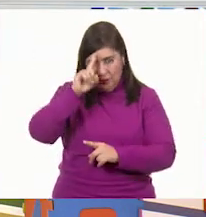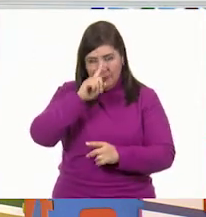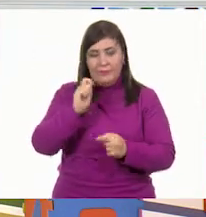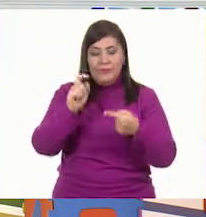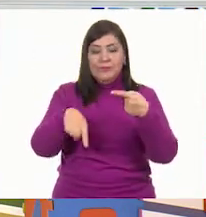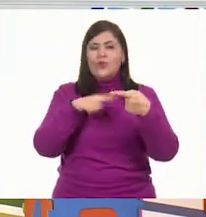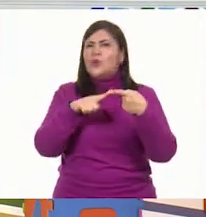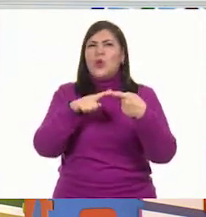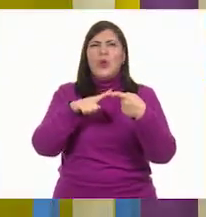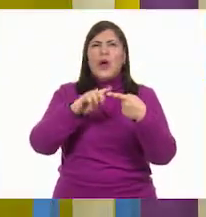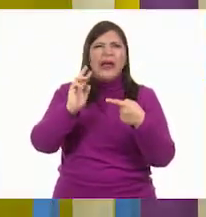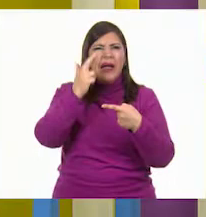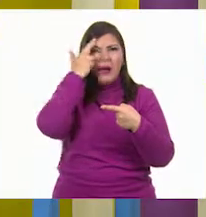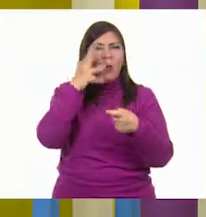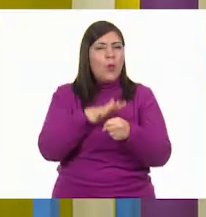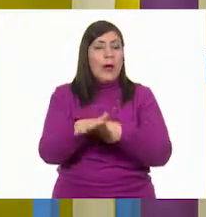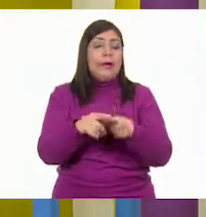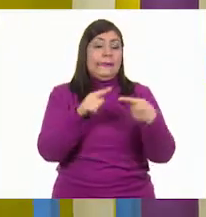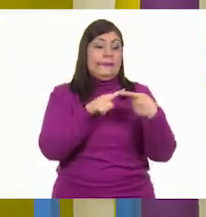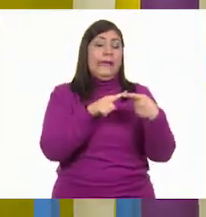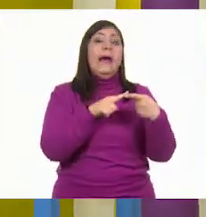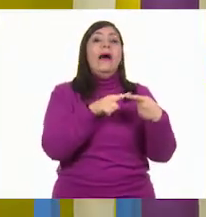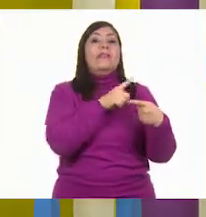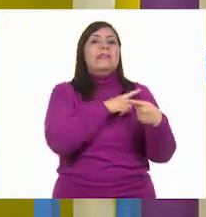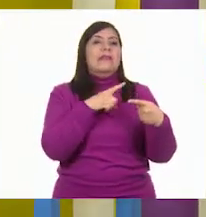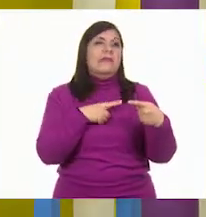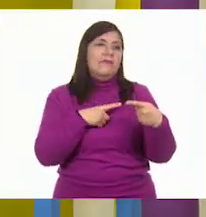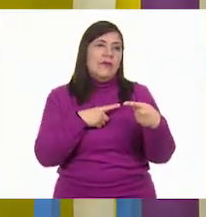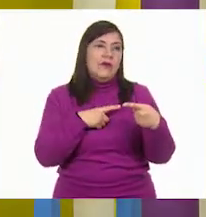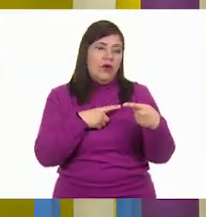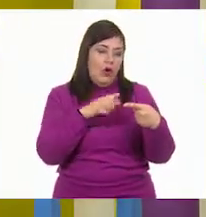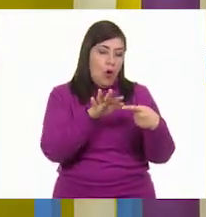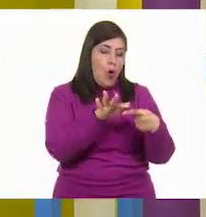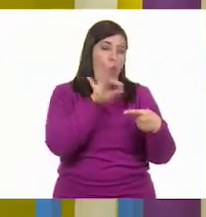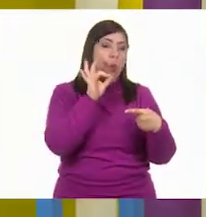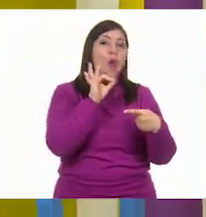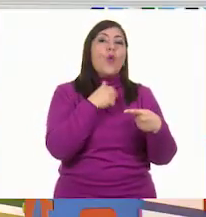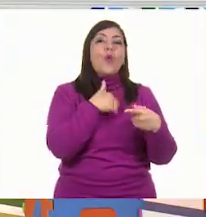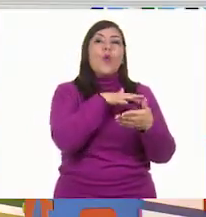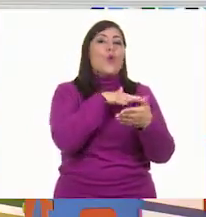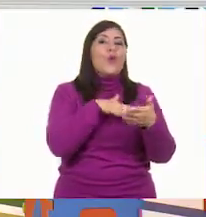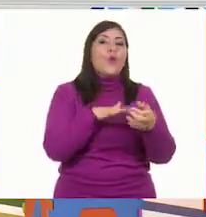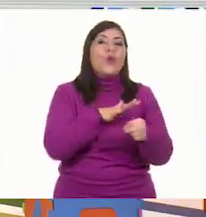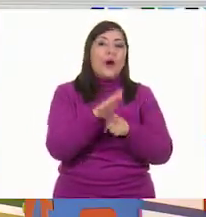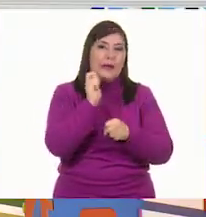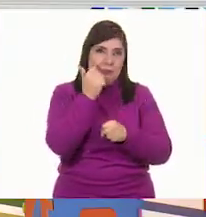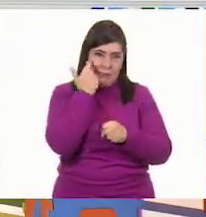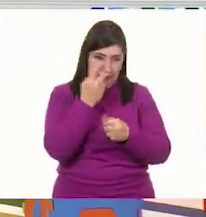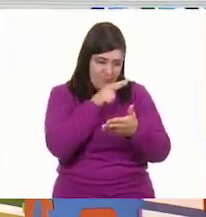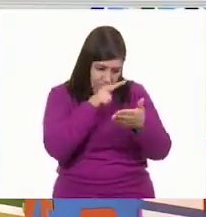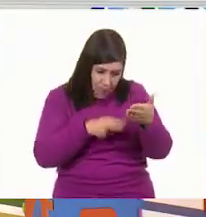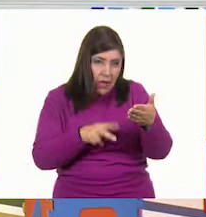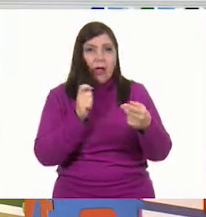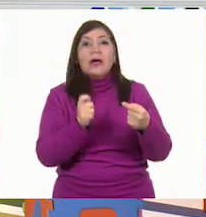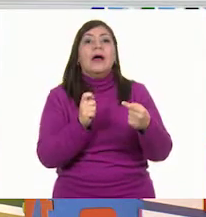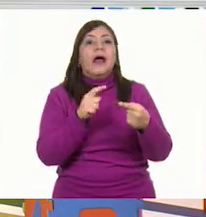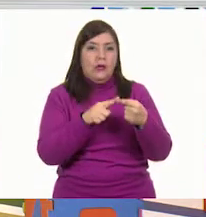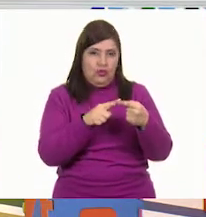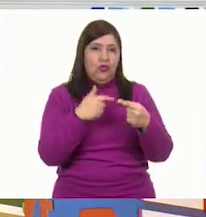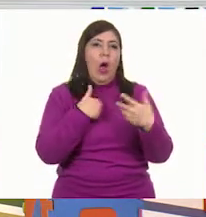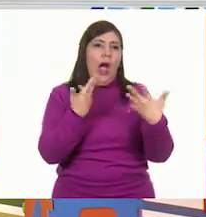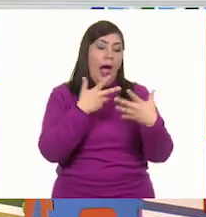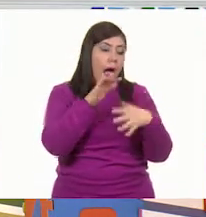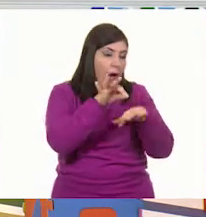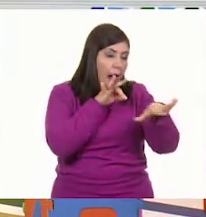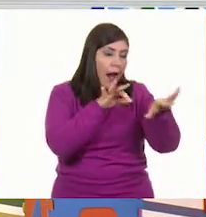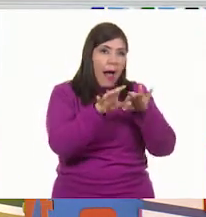¿cuál era la primera? Era seleccionar qué quiero leer. Sí, tengo que buscar esas lecturas que yo ya